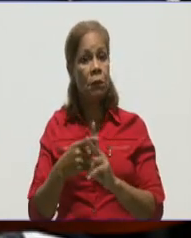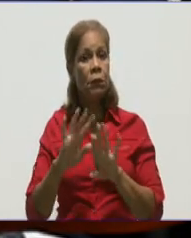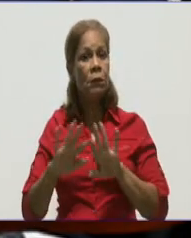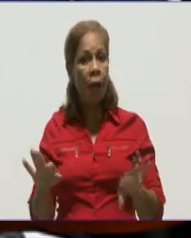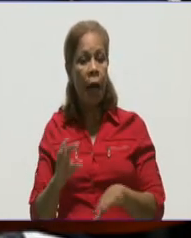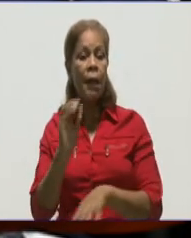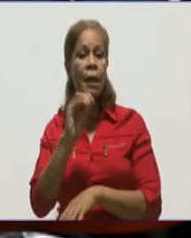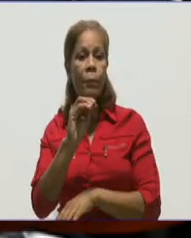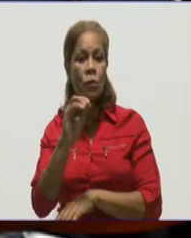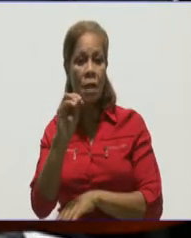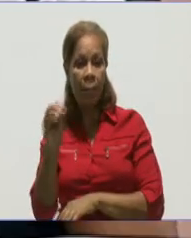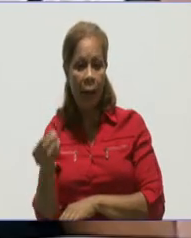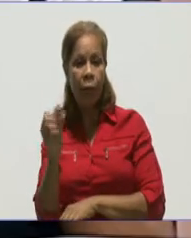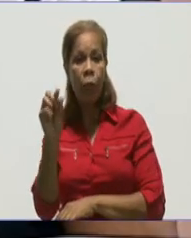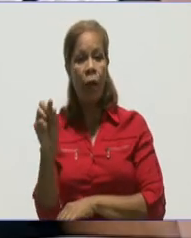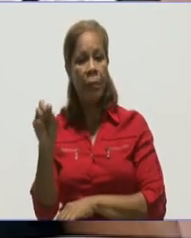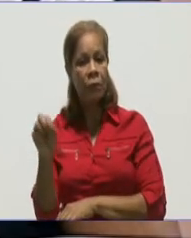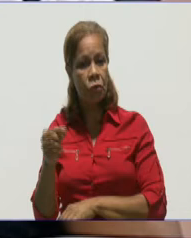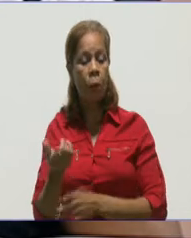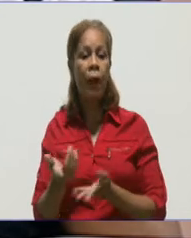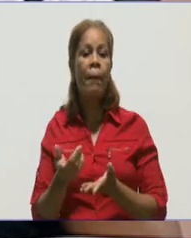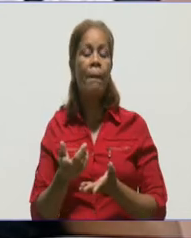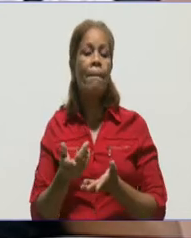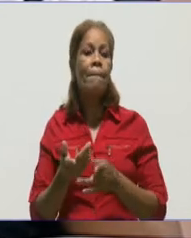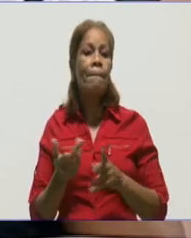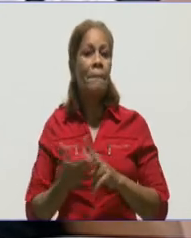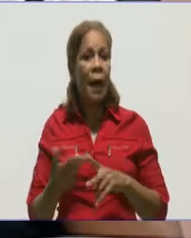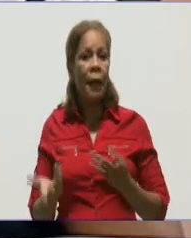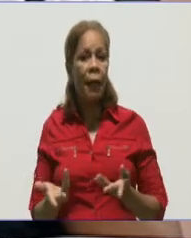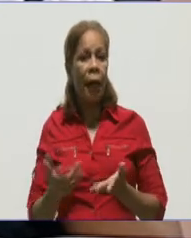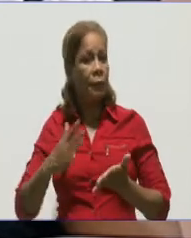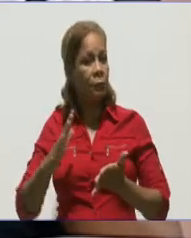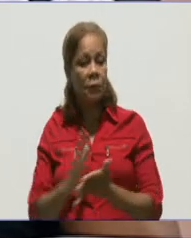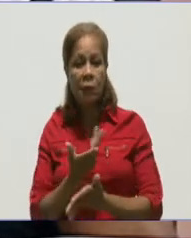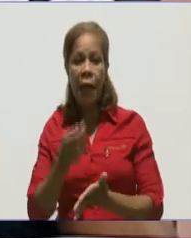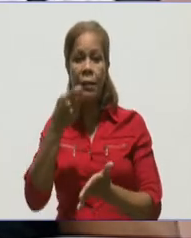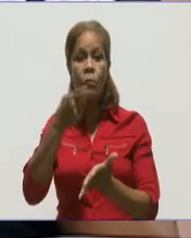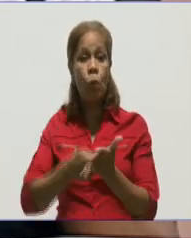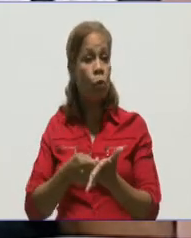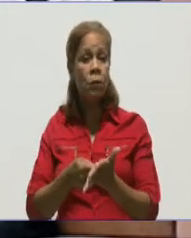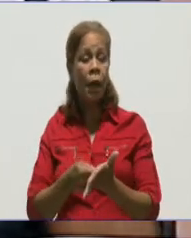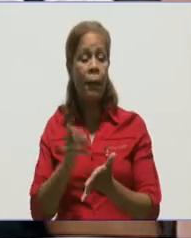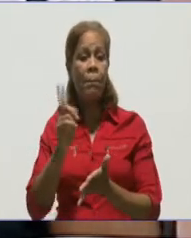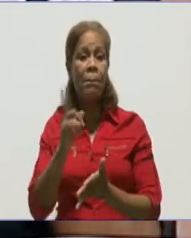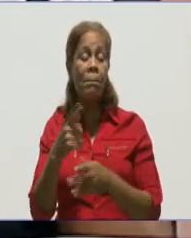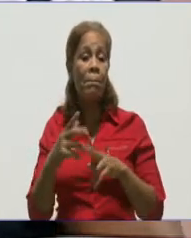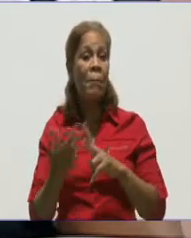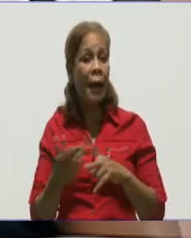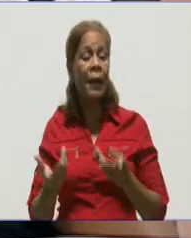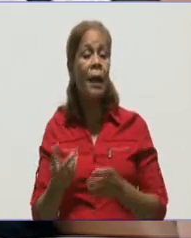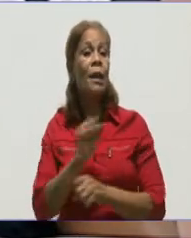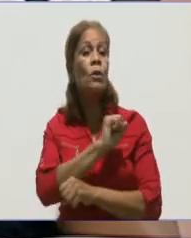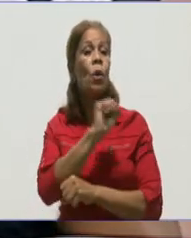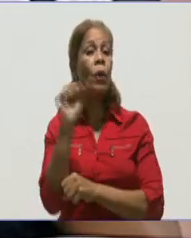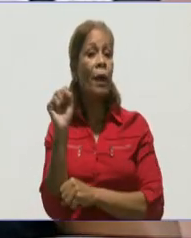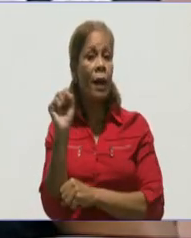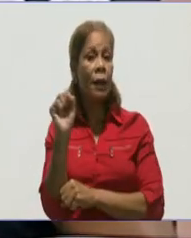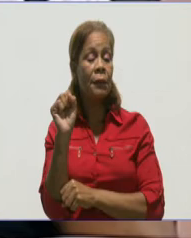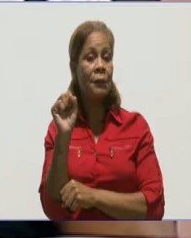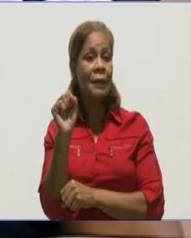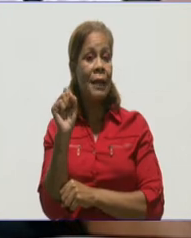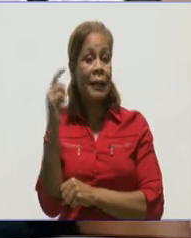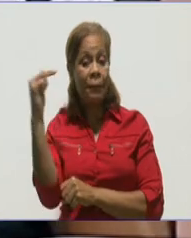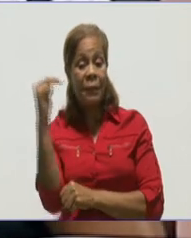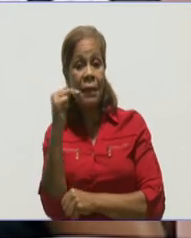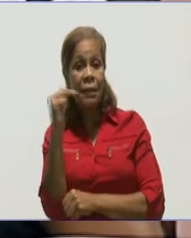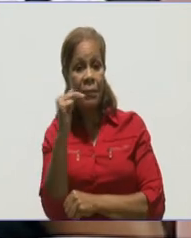atención nosotros para tratar de seguir aumentando la exigencia para lograr, a través de nuestras acciones, disminuir